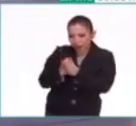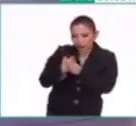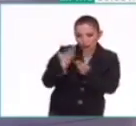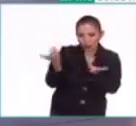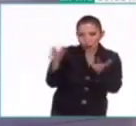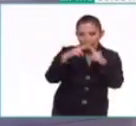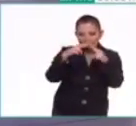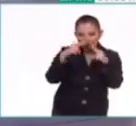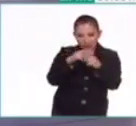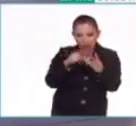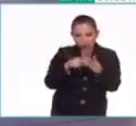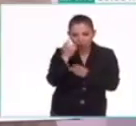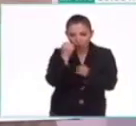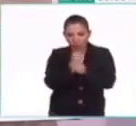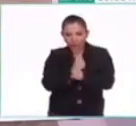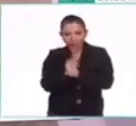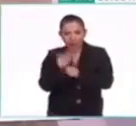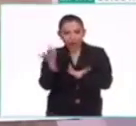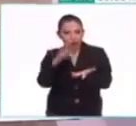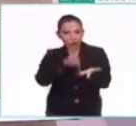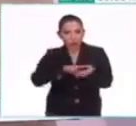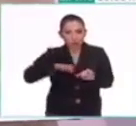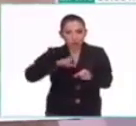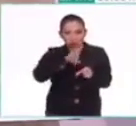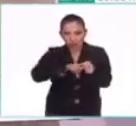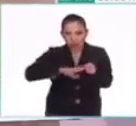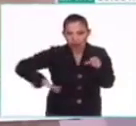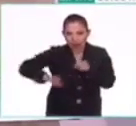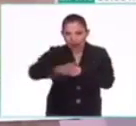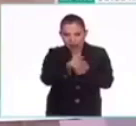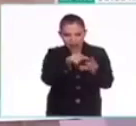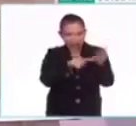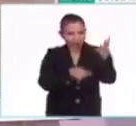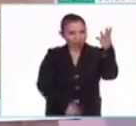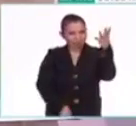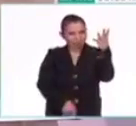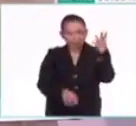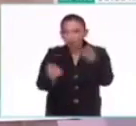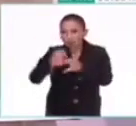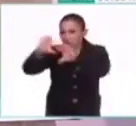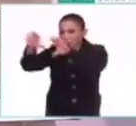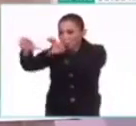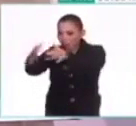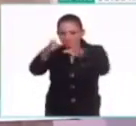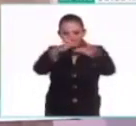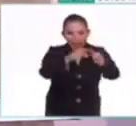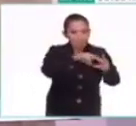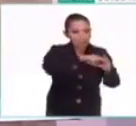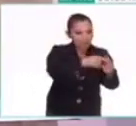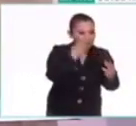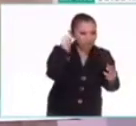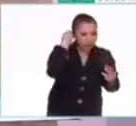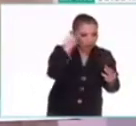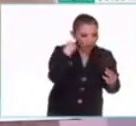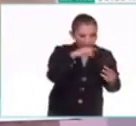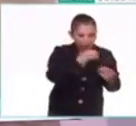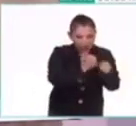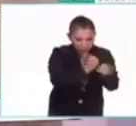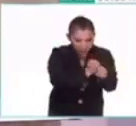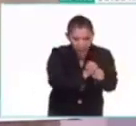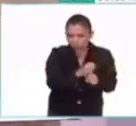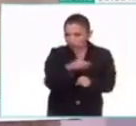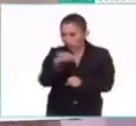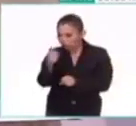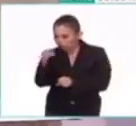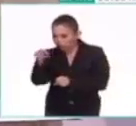litúrgico, hay un año civil. Y entonces había comunidades que lo empezaban en marzo, y